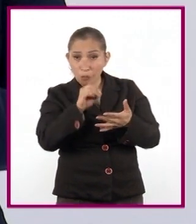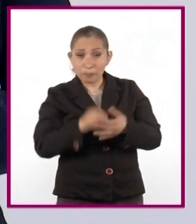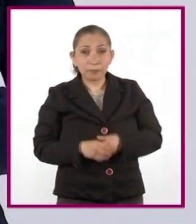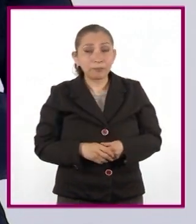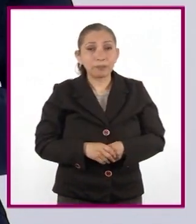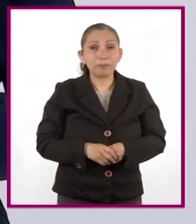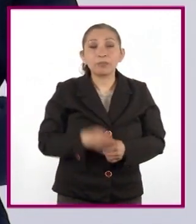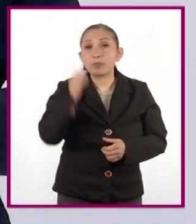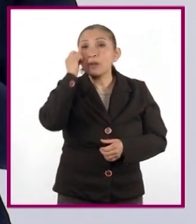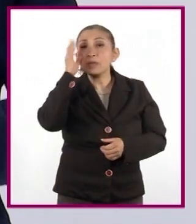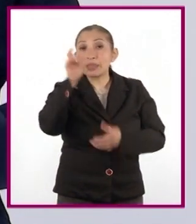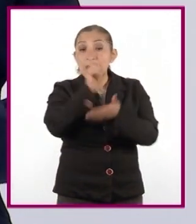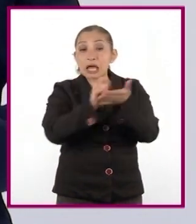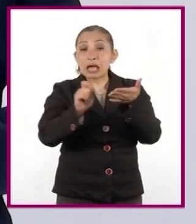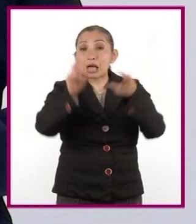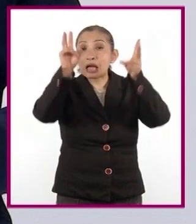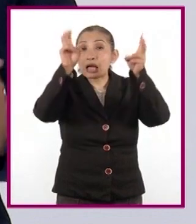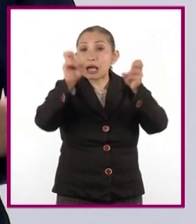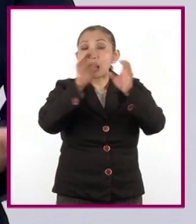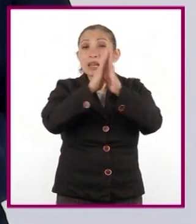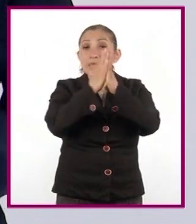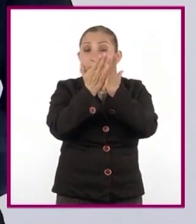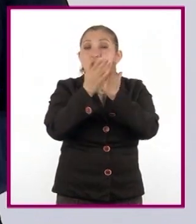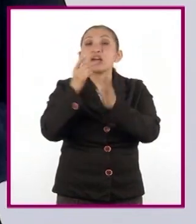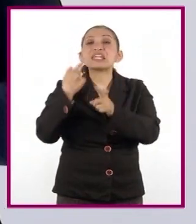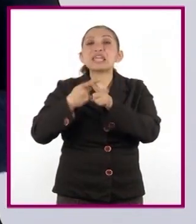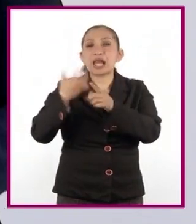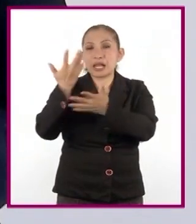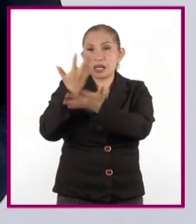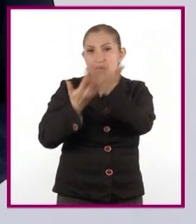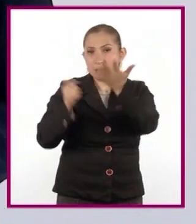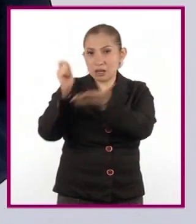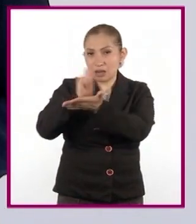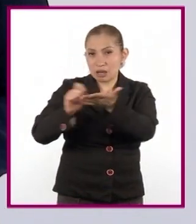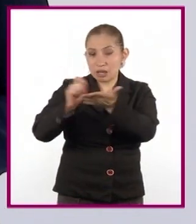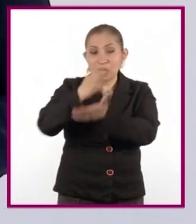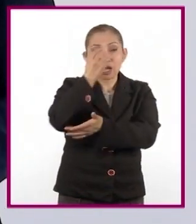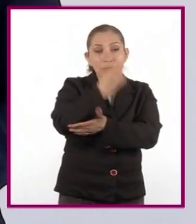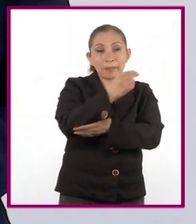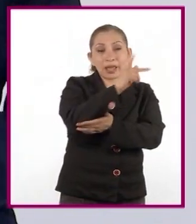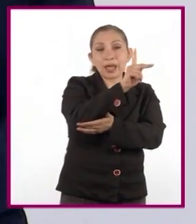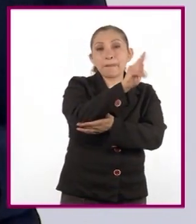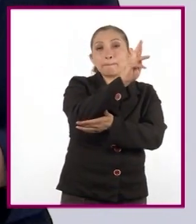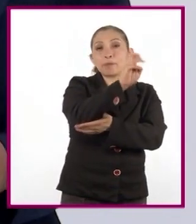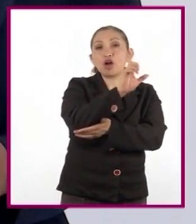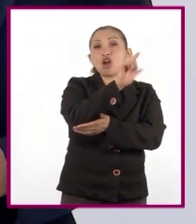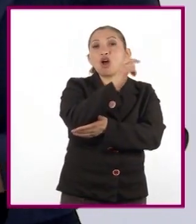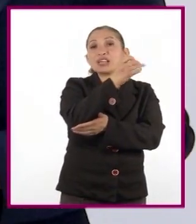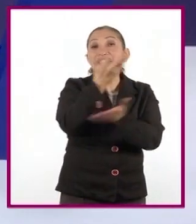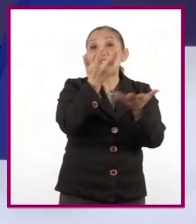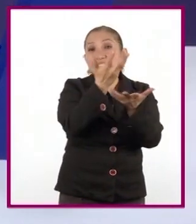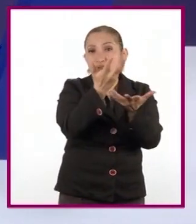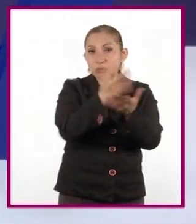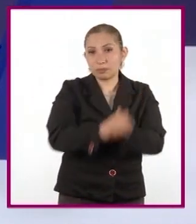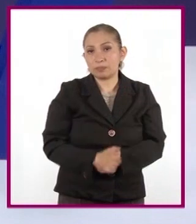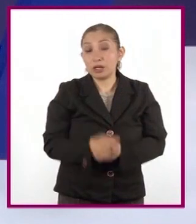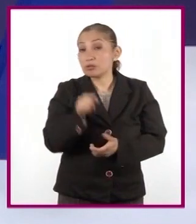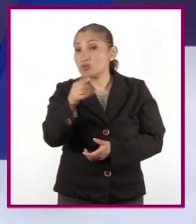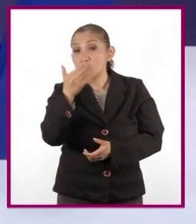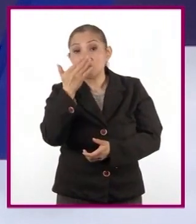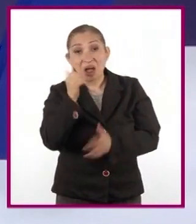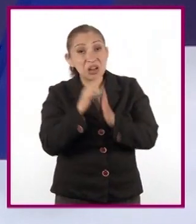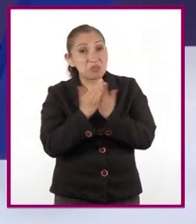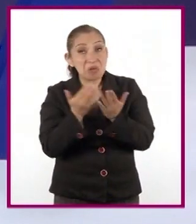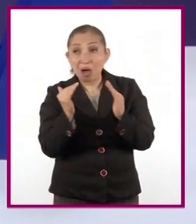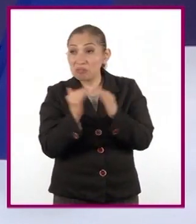No olviden anotar el título del libro y su autor, así como el nombre del prologuista. Si no cuentan con un